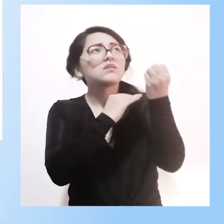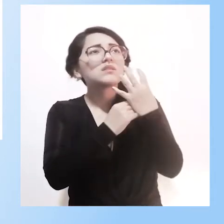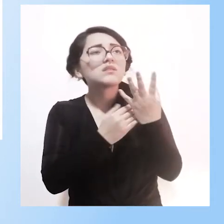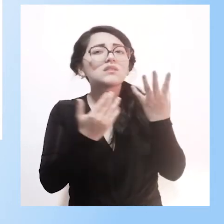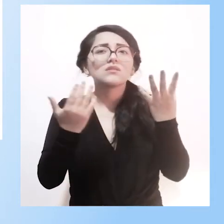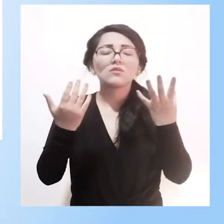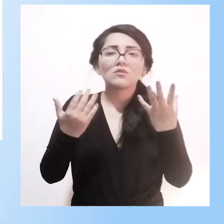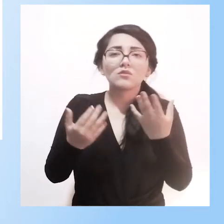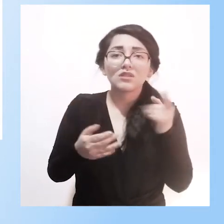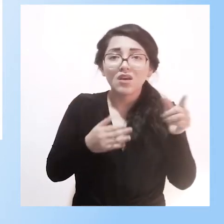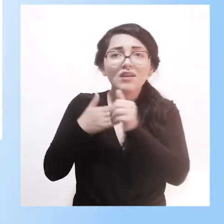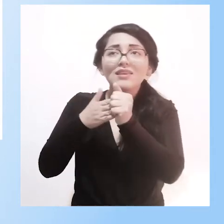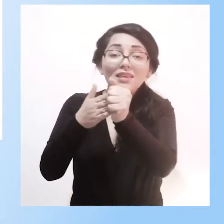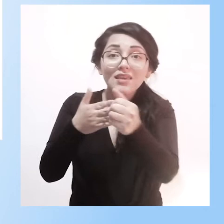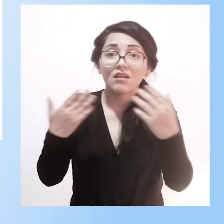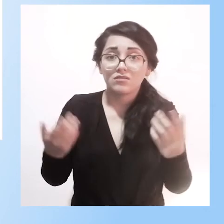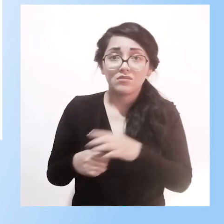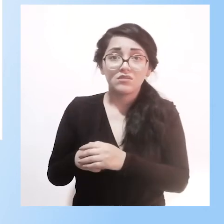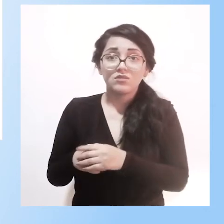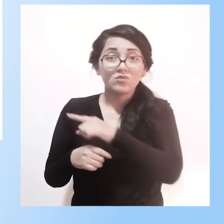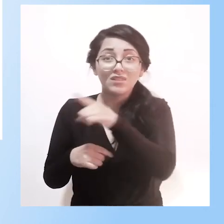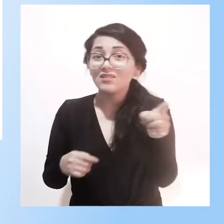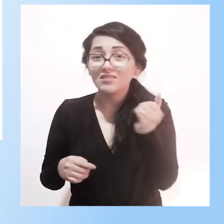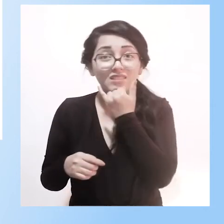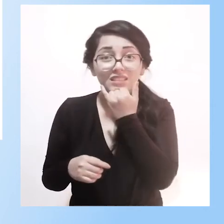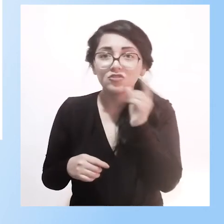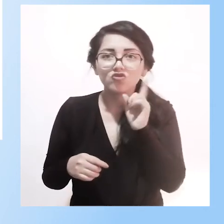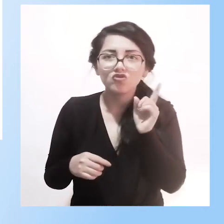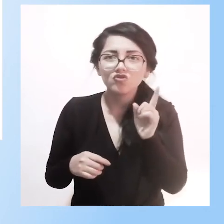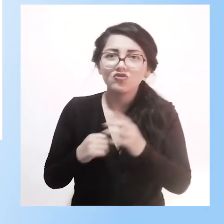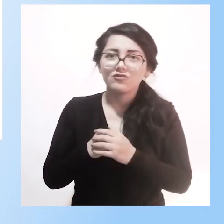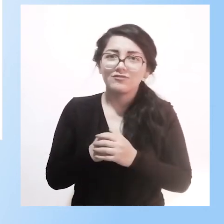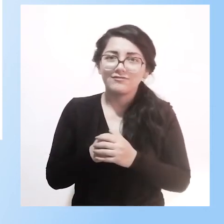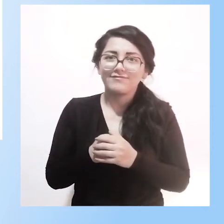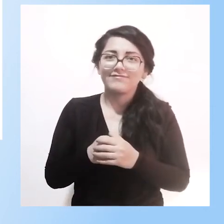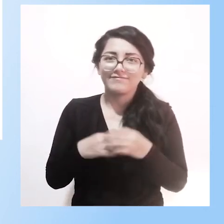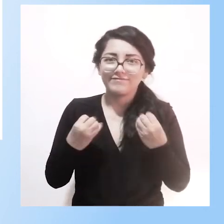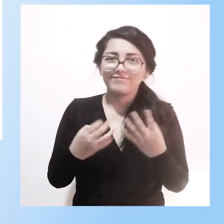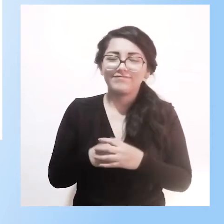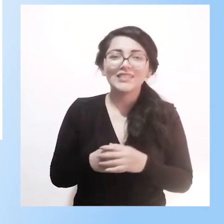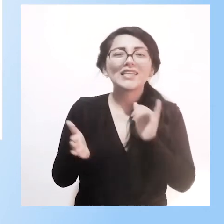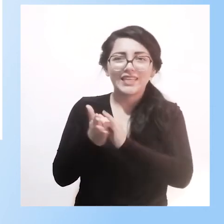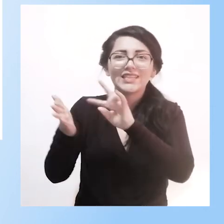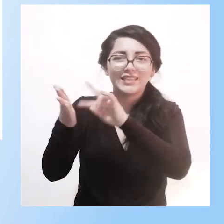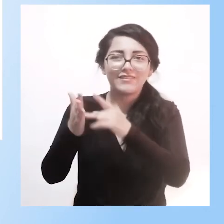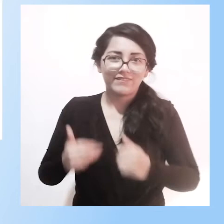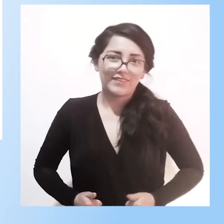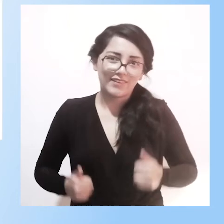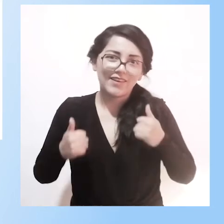sencillamente una concepción errónea o parcial de lo que es la dignidad. Bueno, realmente muy inspiradora esta